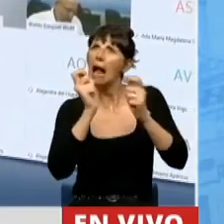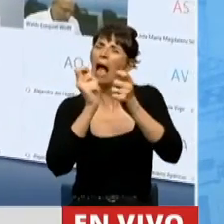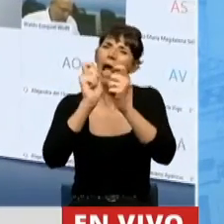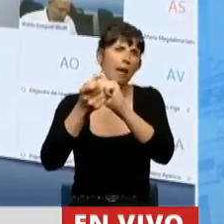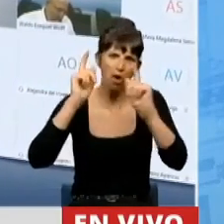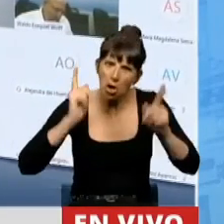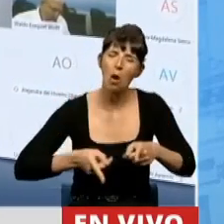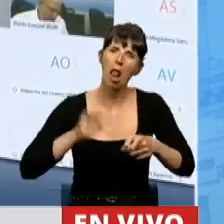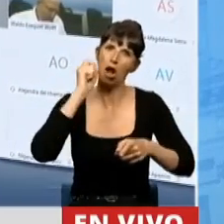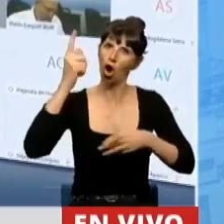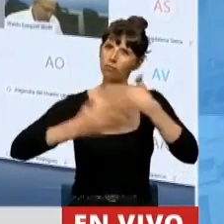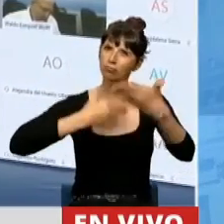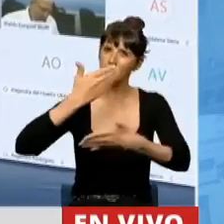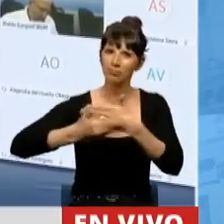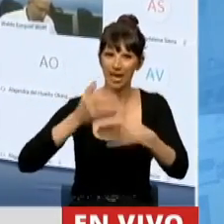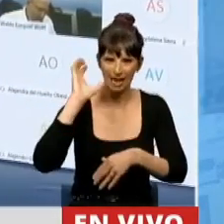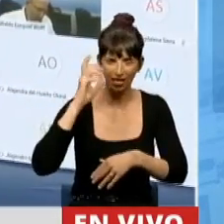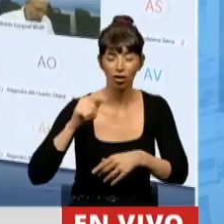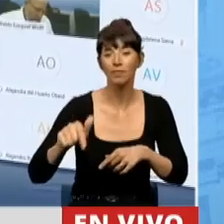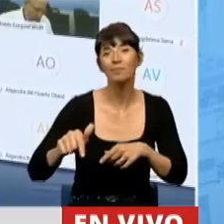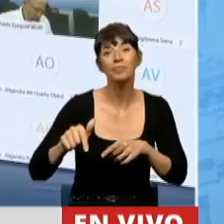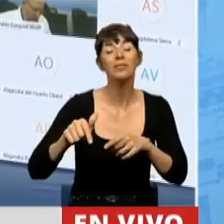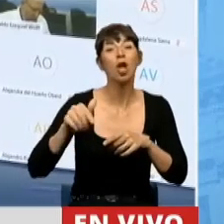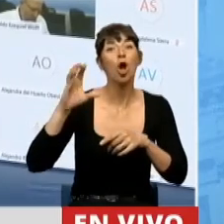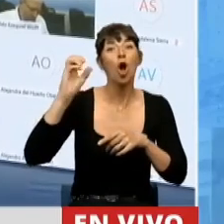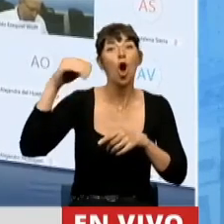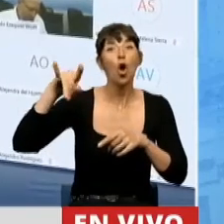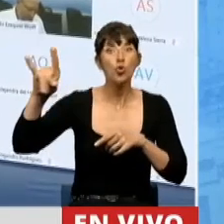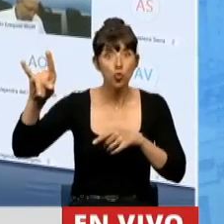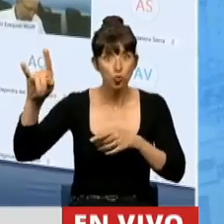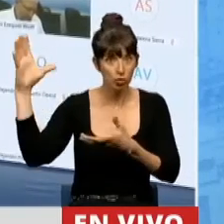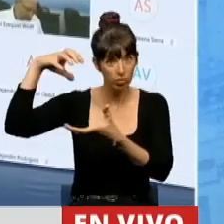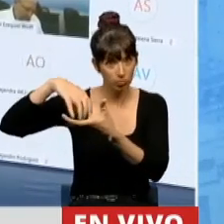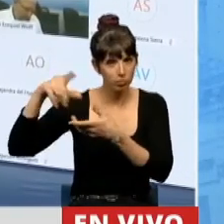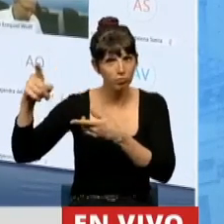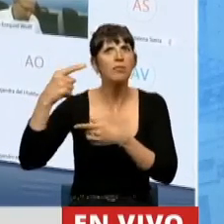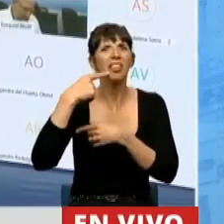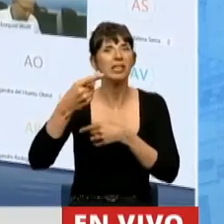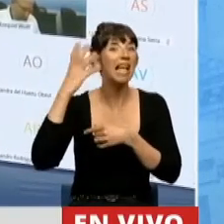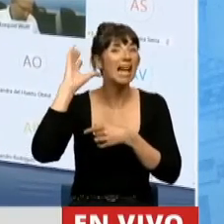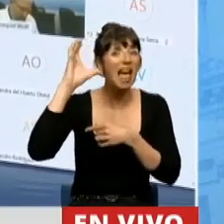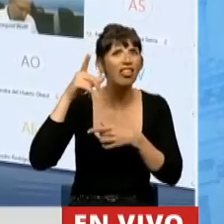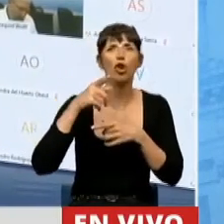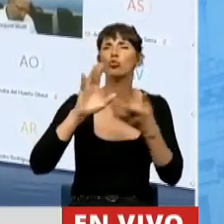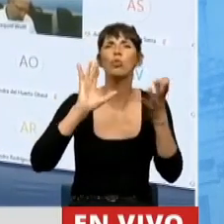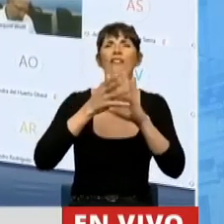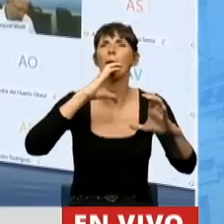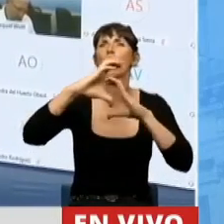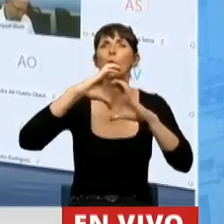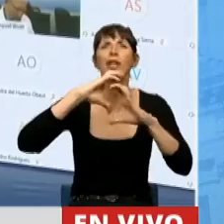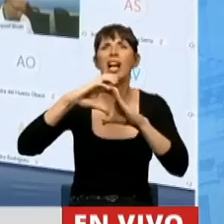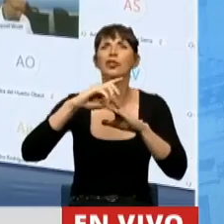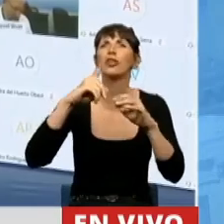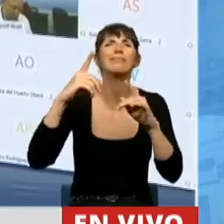esto hago mía las palabras de la ONU, que la considera un medio de comunicación único, que sirve para celebrar la